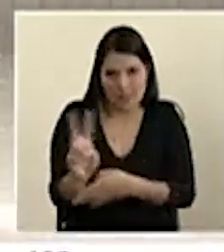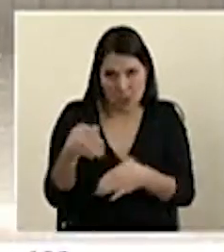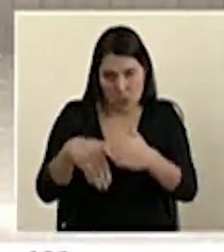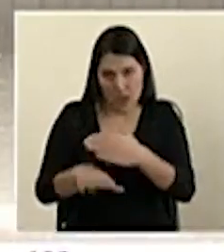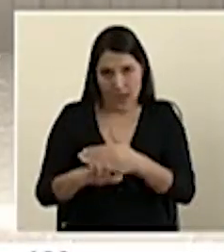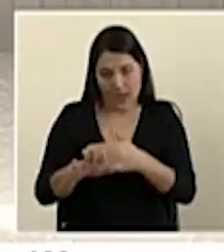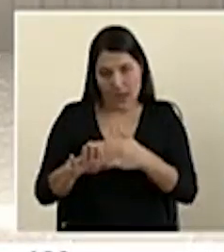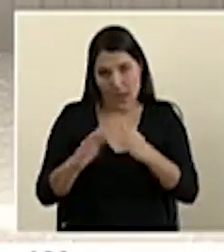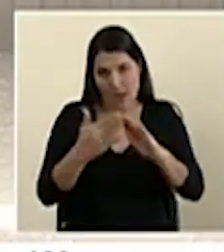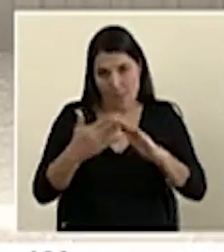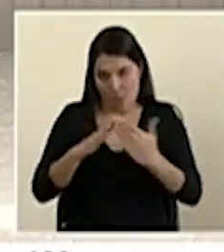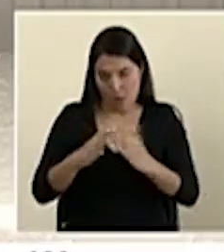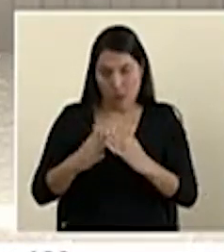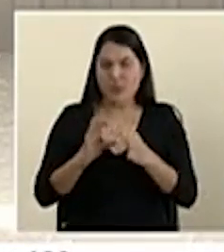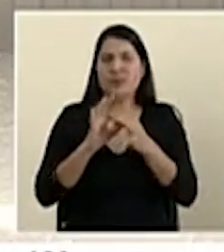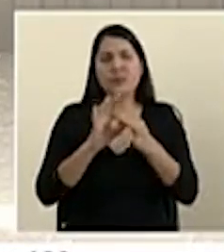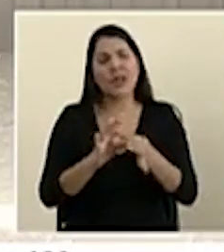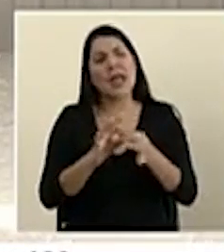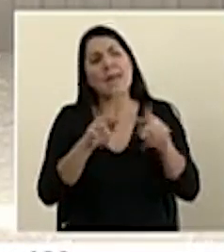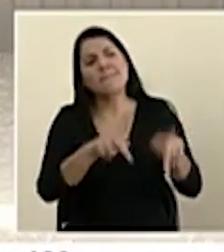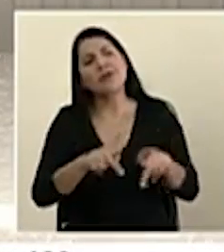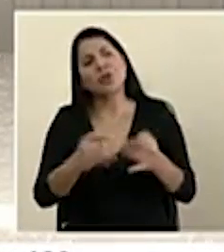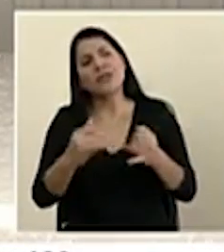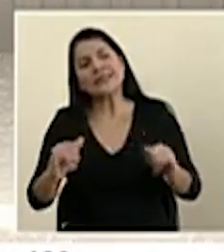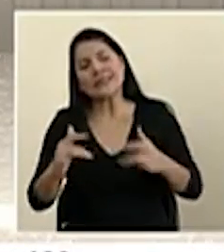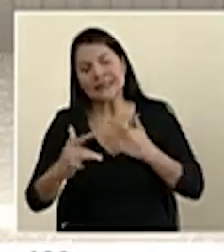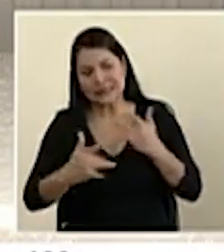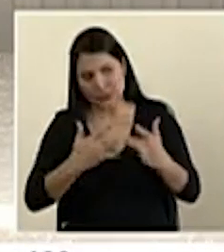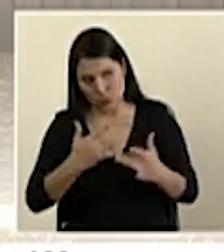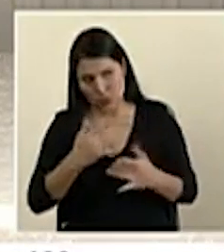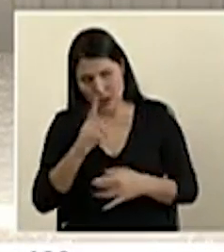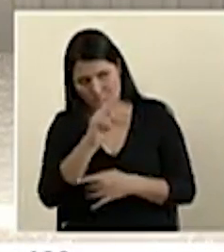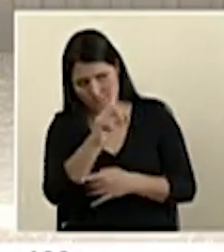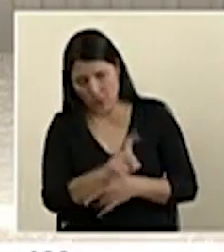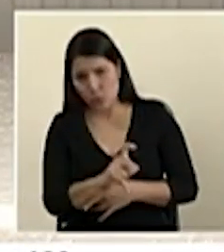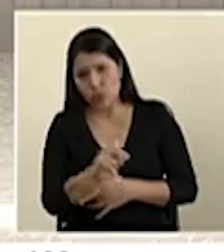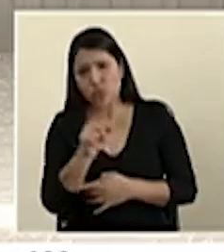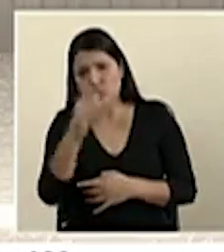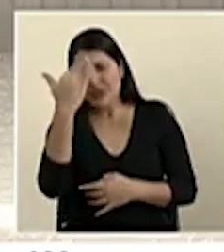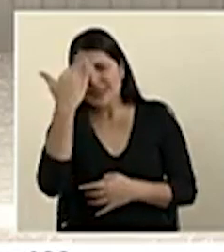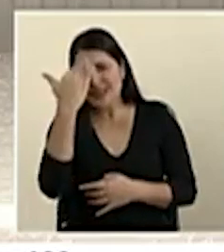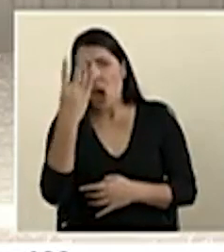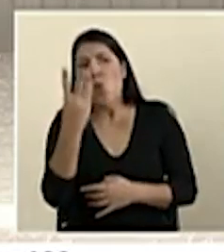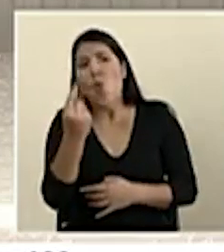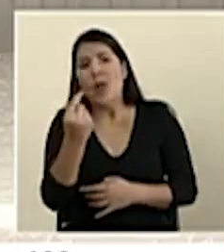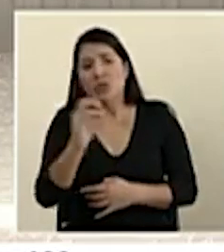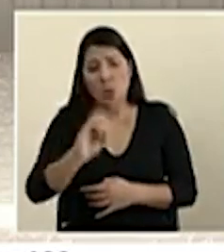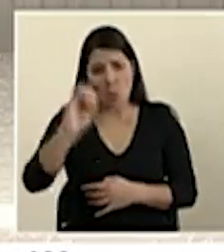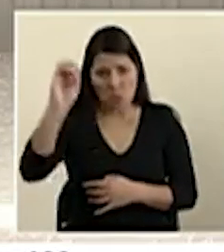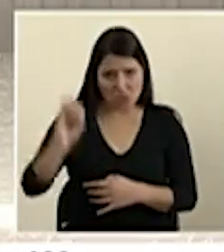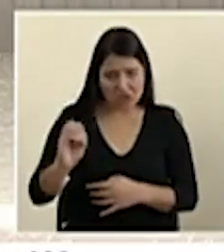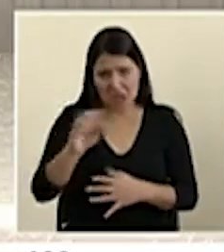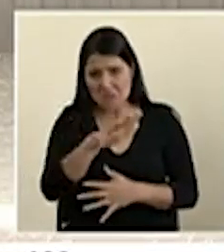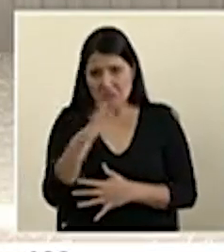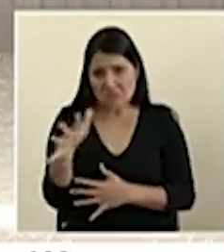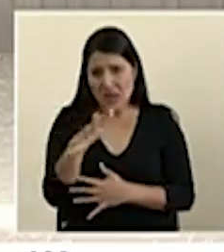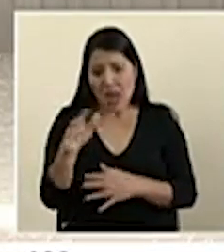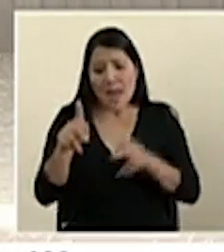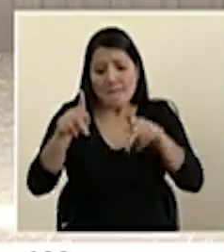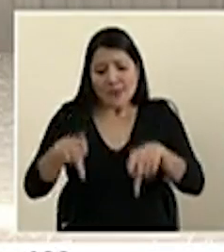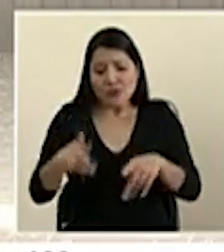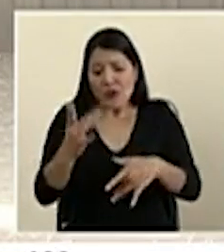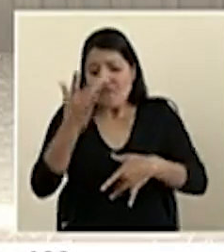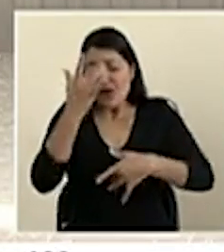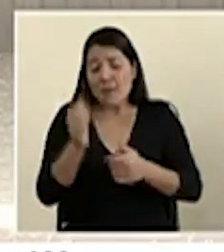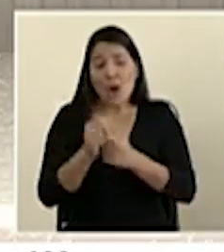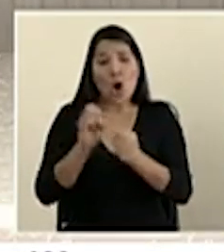Siempre sobre los casos asintomáticos, ministro, nos consultan si teníamos identificado cuál es el porcentaje usual de los casos con COVID